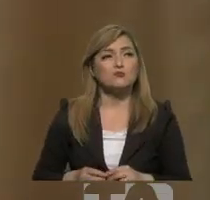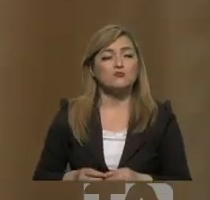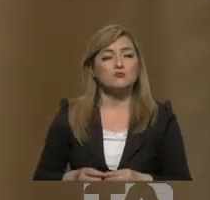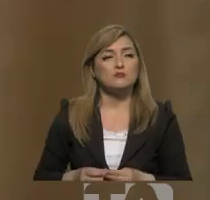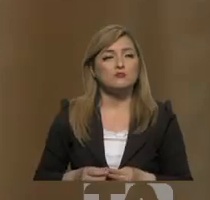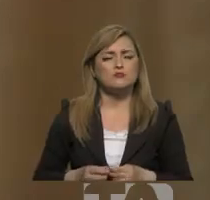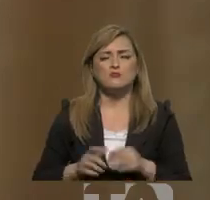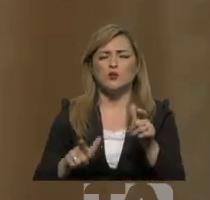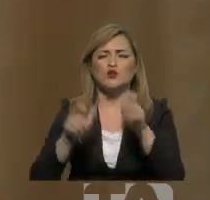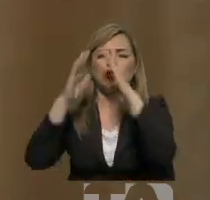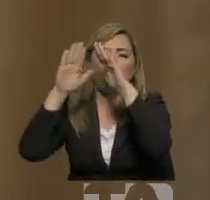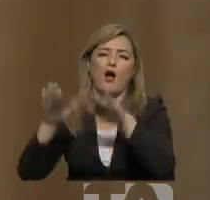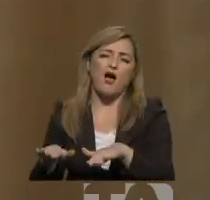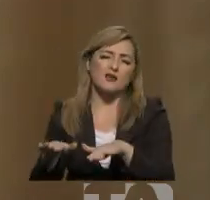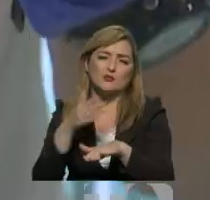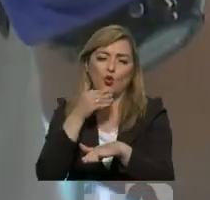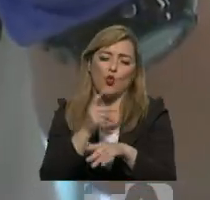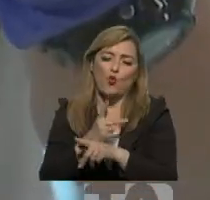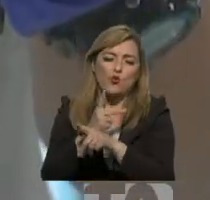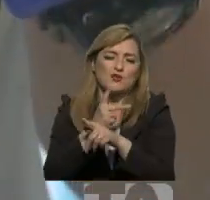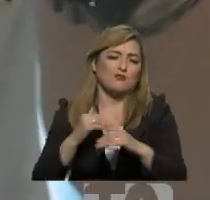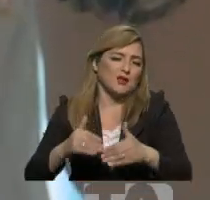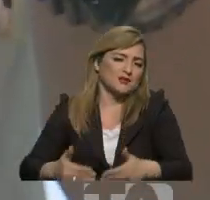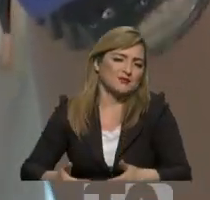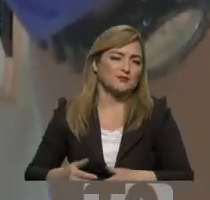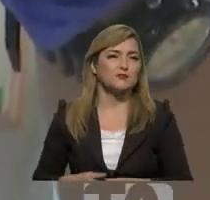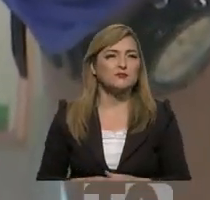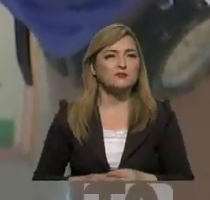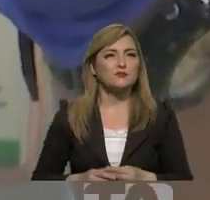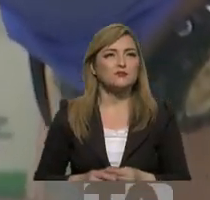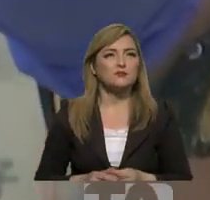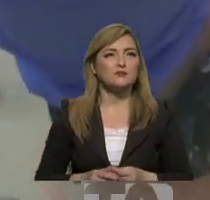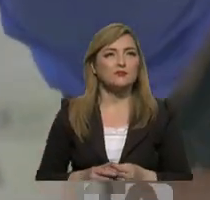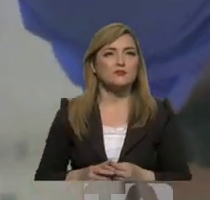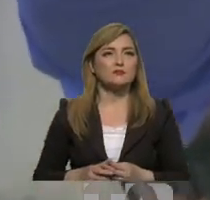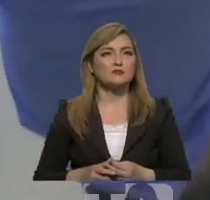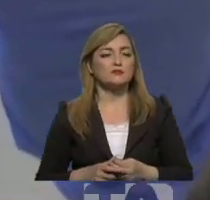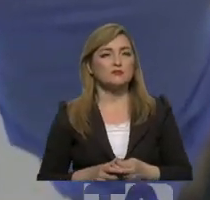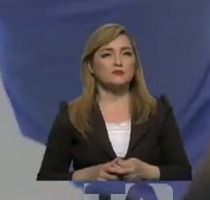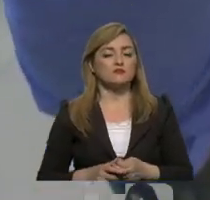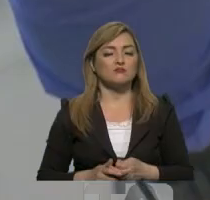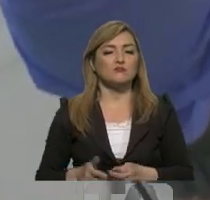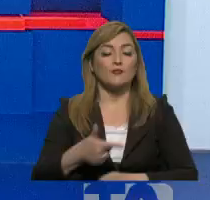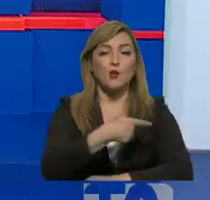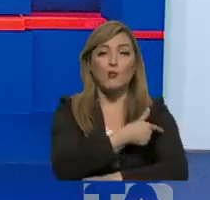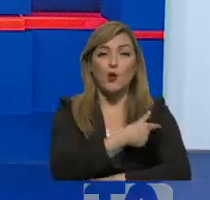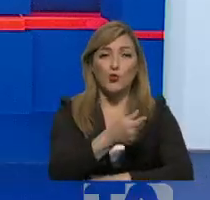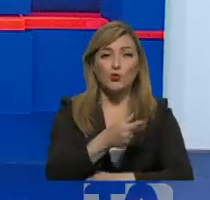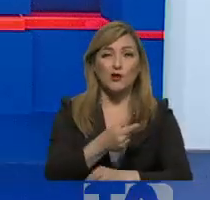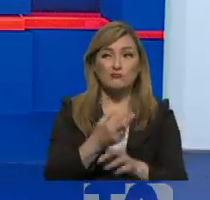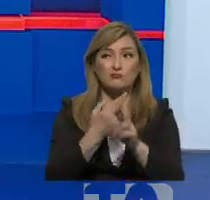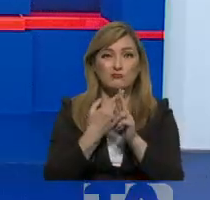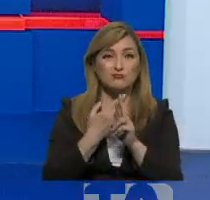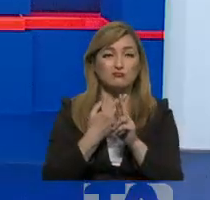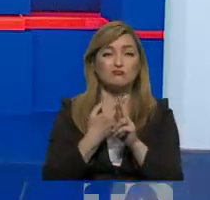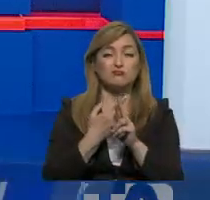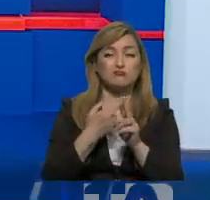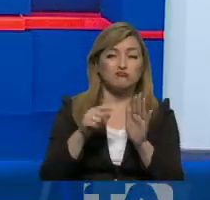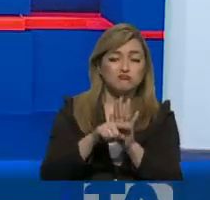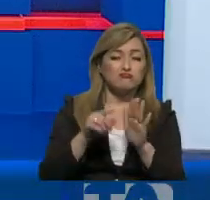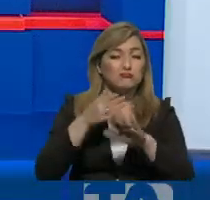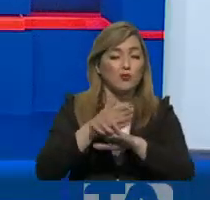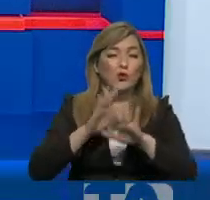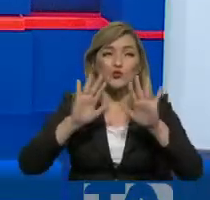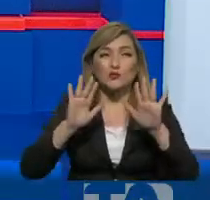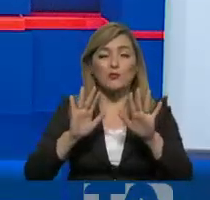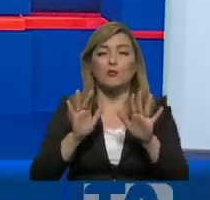persona que tal vez tenga la capacidad de quedarse en la casa. Por ahora, no sabemos si es que esta vacuna va a tener algún efecto secundario, pero sabemos que por lo general